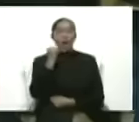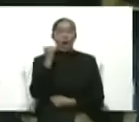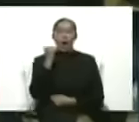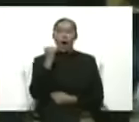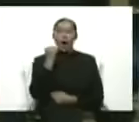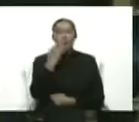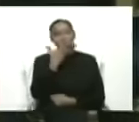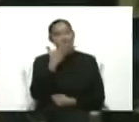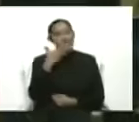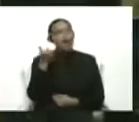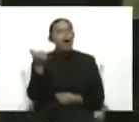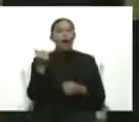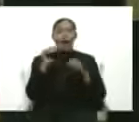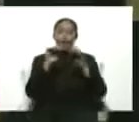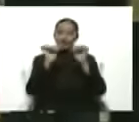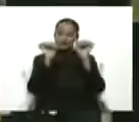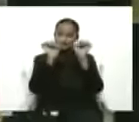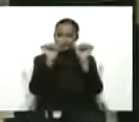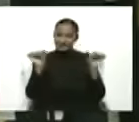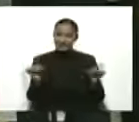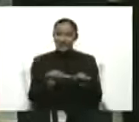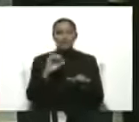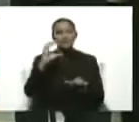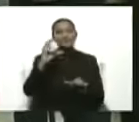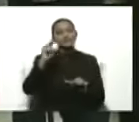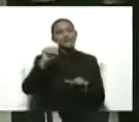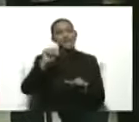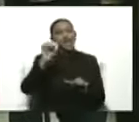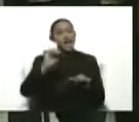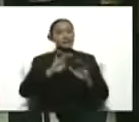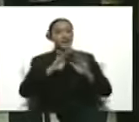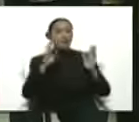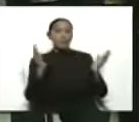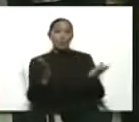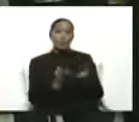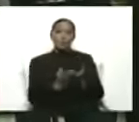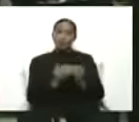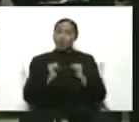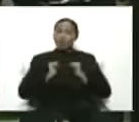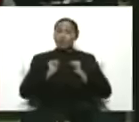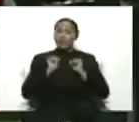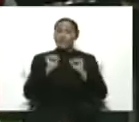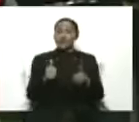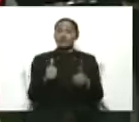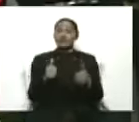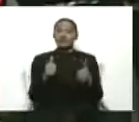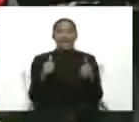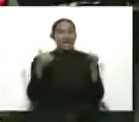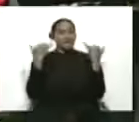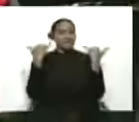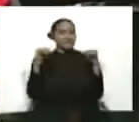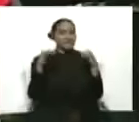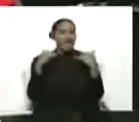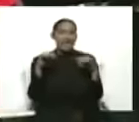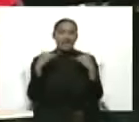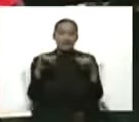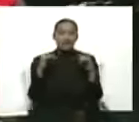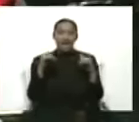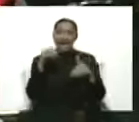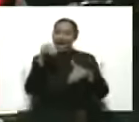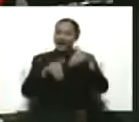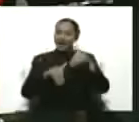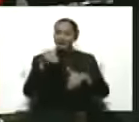del mundo. Comienza la fiesta electoral. Hoy, 29 de junio,